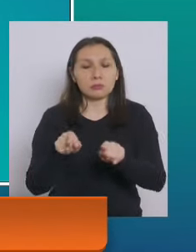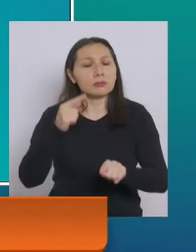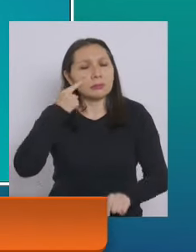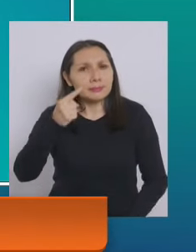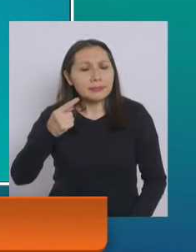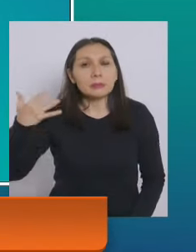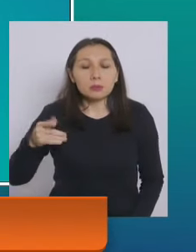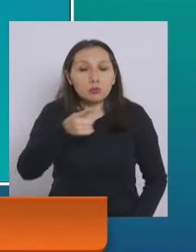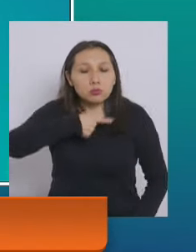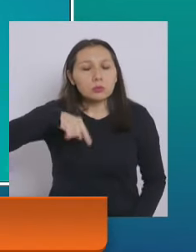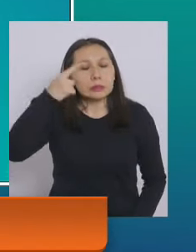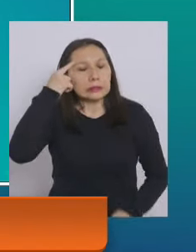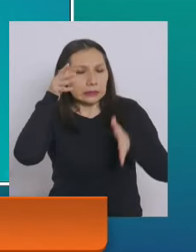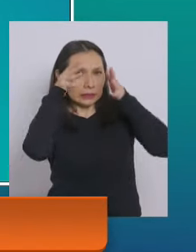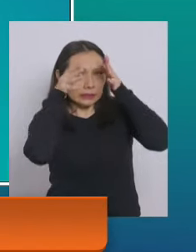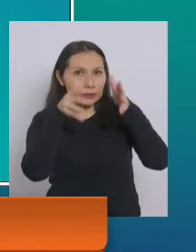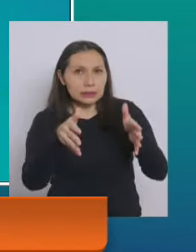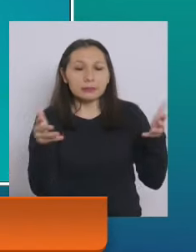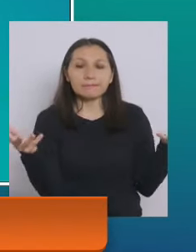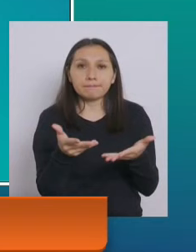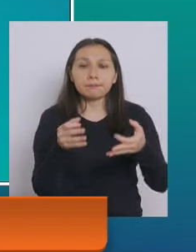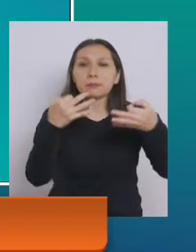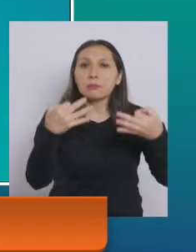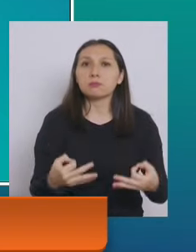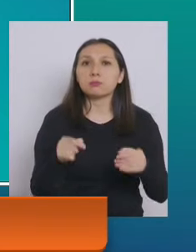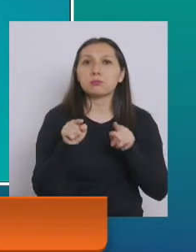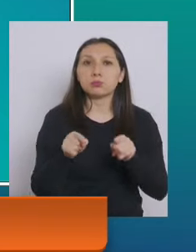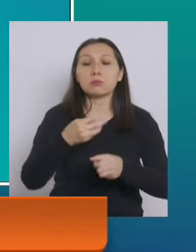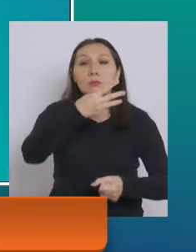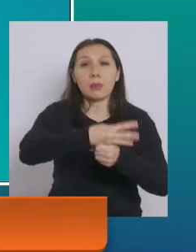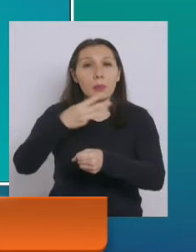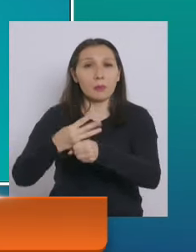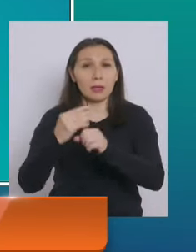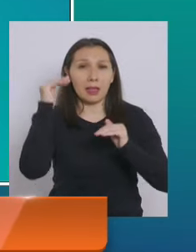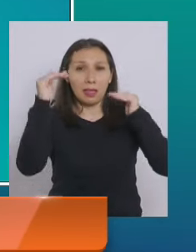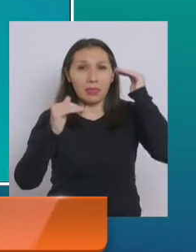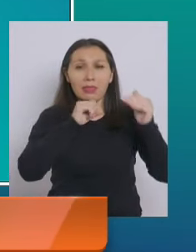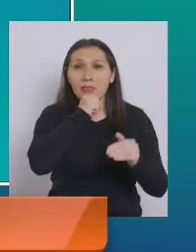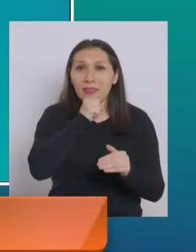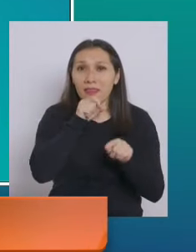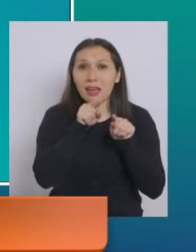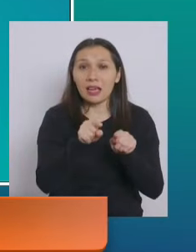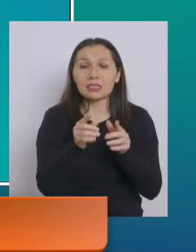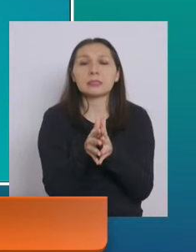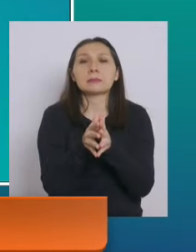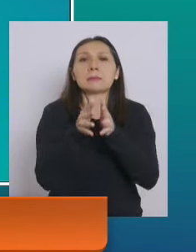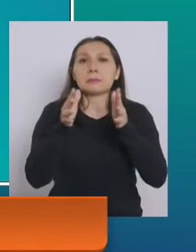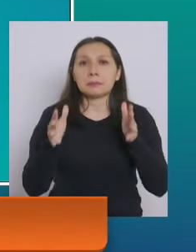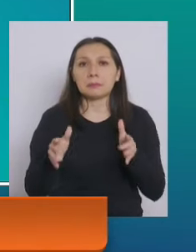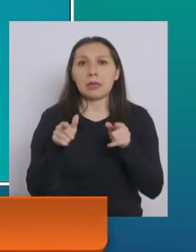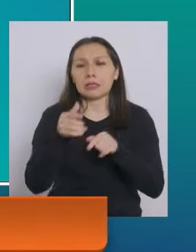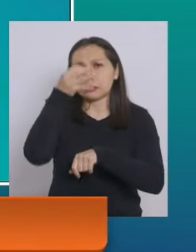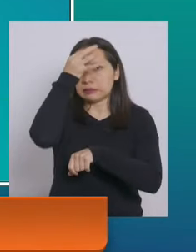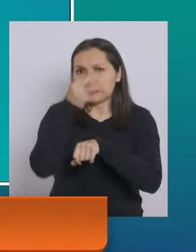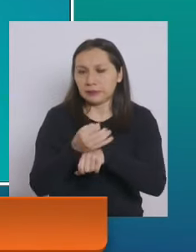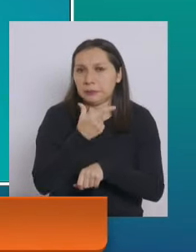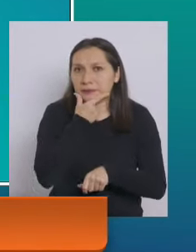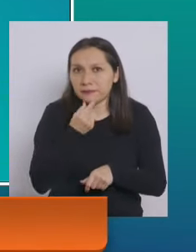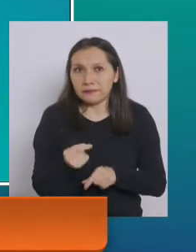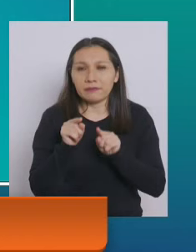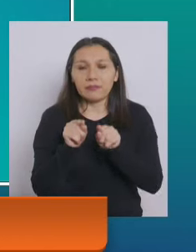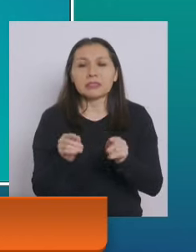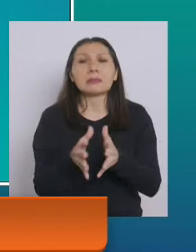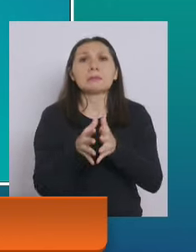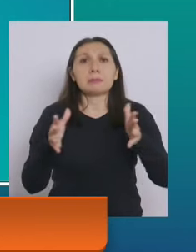importante para nosotros porque justamente los adultos mayores son los que más se enferman y son los que